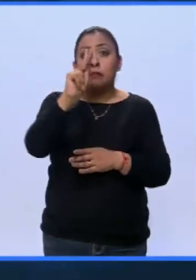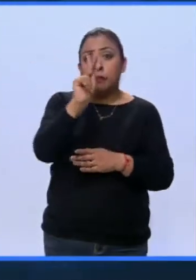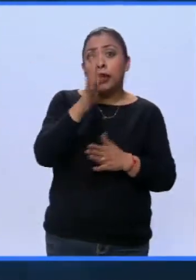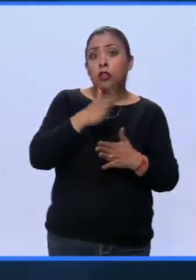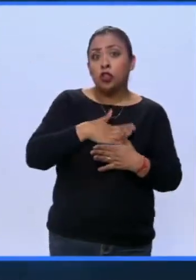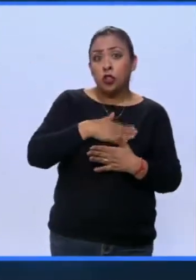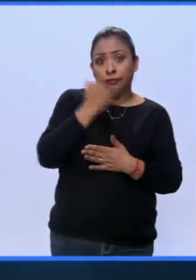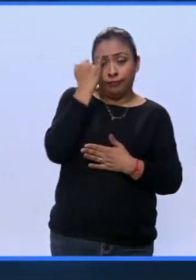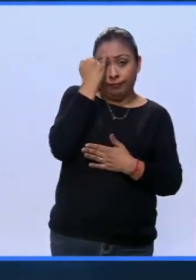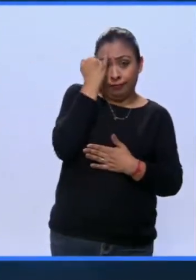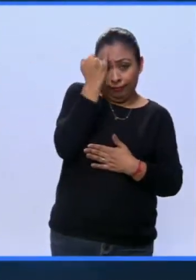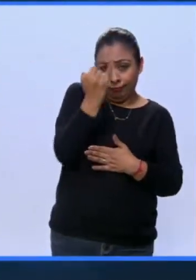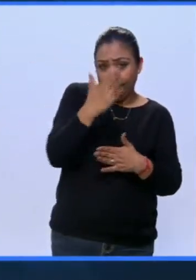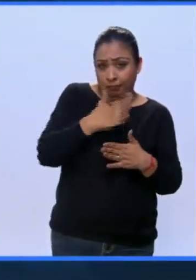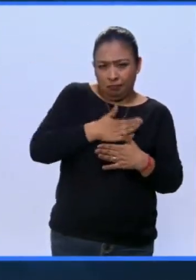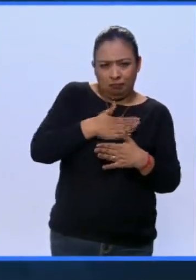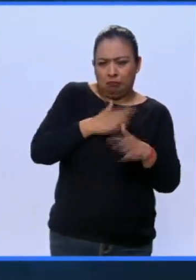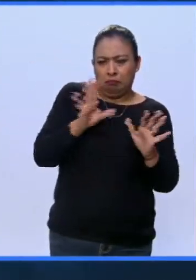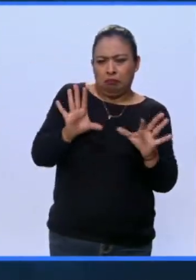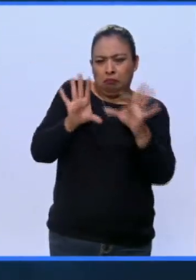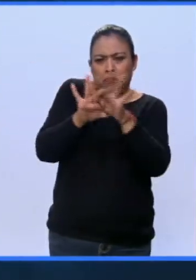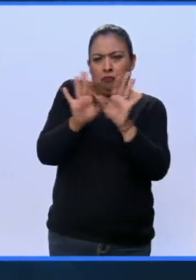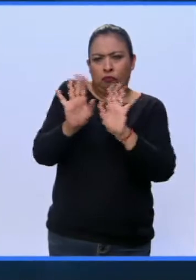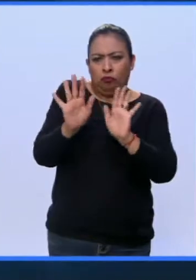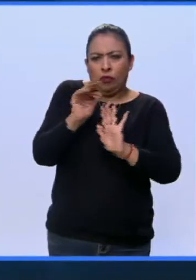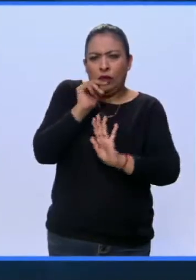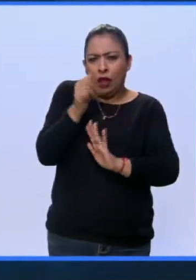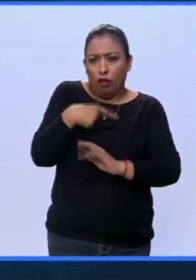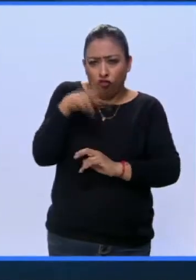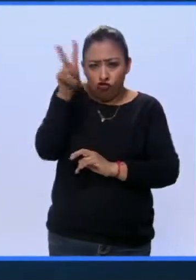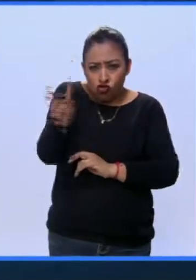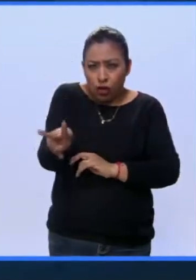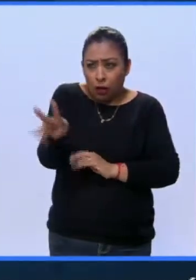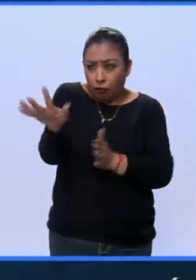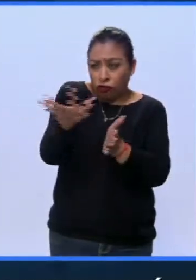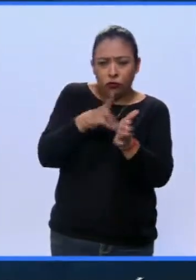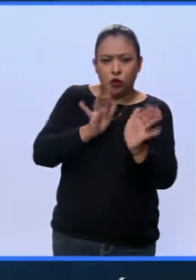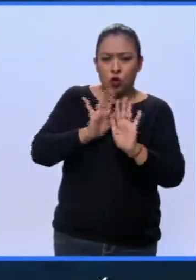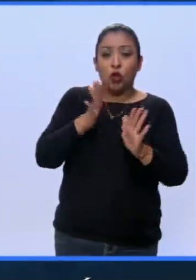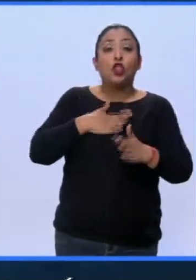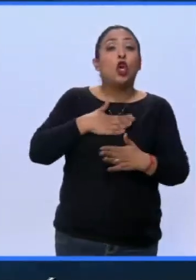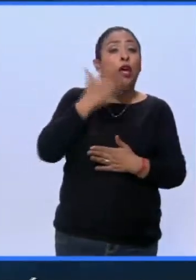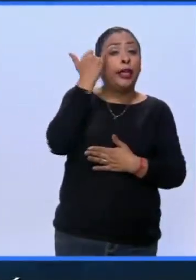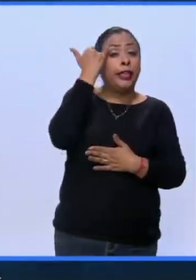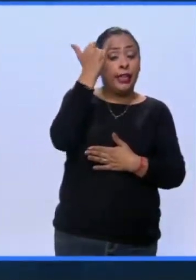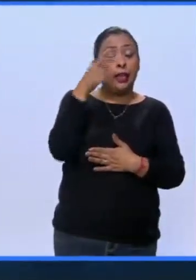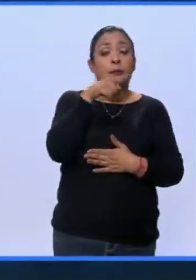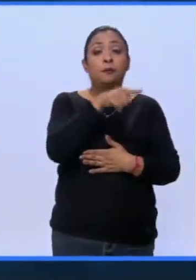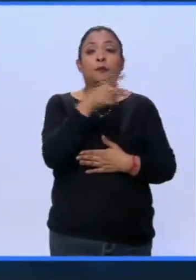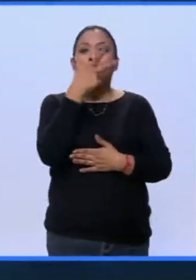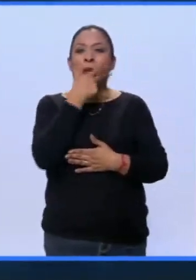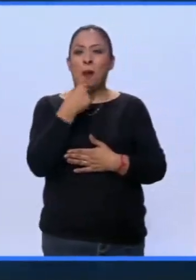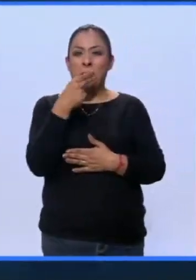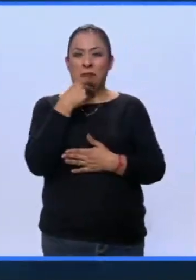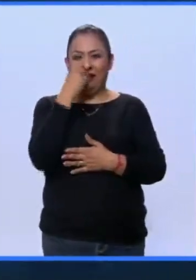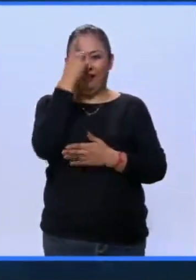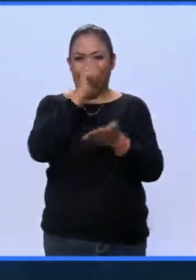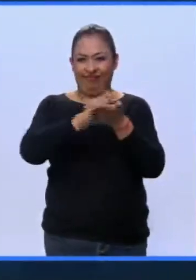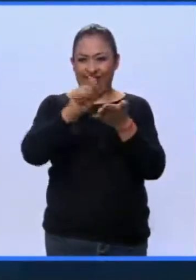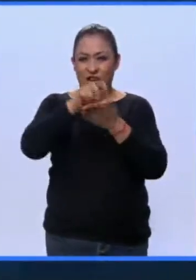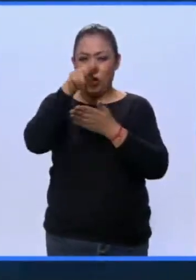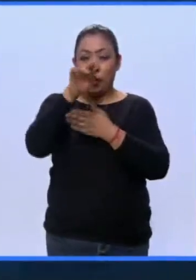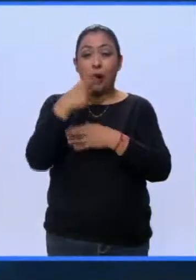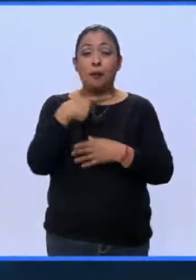Pero los míos no tienen nada que ver con los reales. Aire improvisa sus novelas y aunque para él la